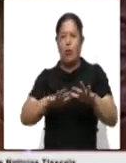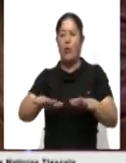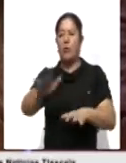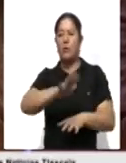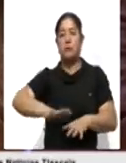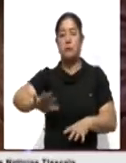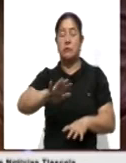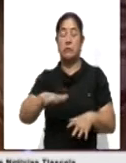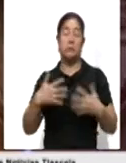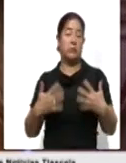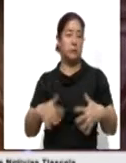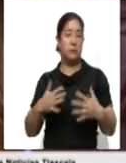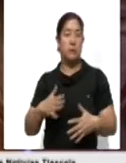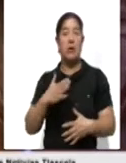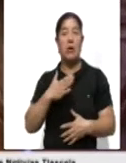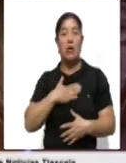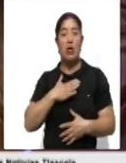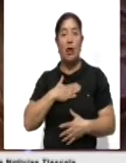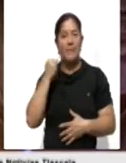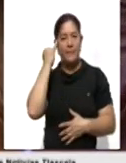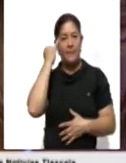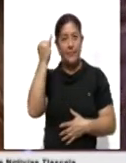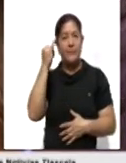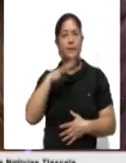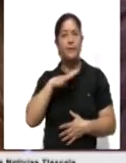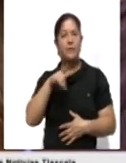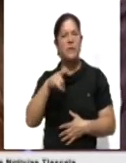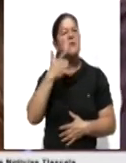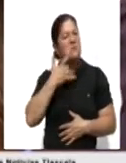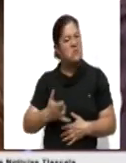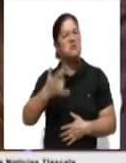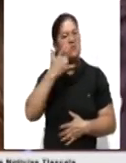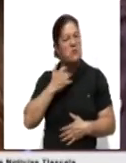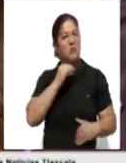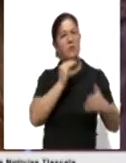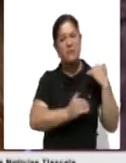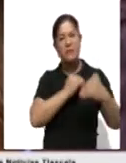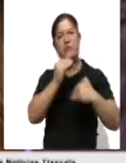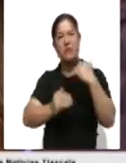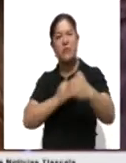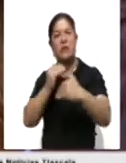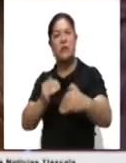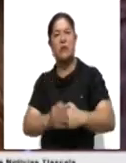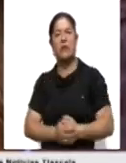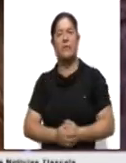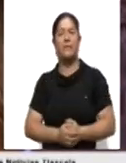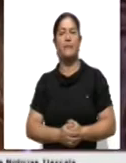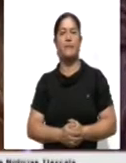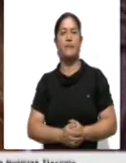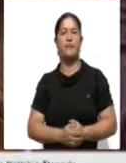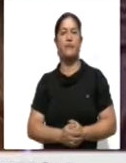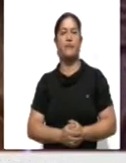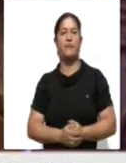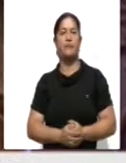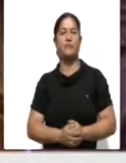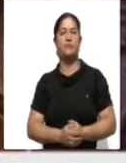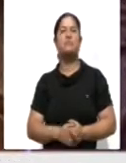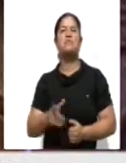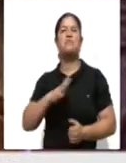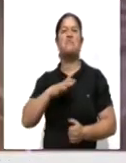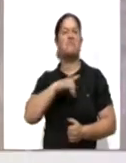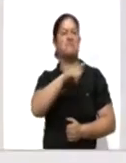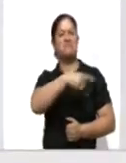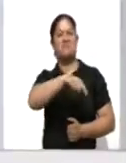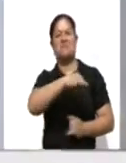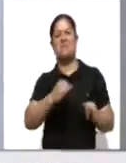que no declináramos a nuestra idea, que siguiéramos adelante a pesar de las múltiples agresiones que tuvo la